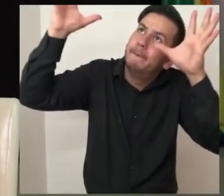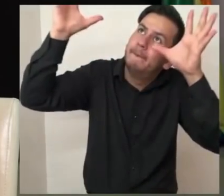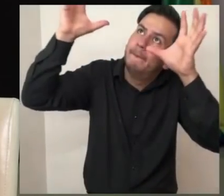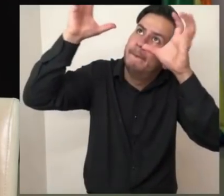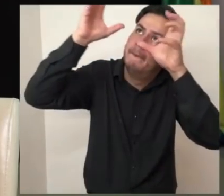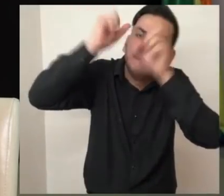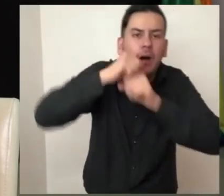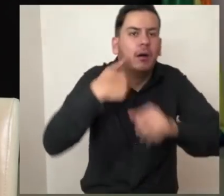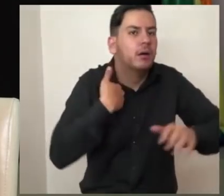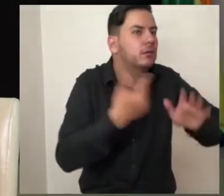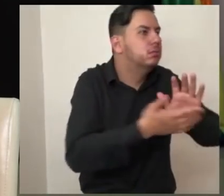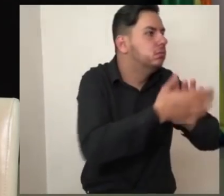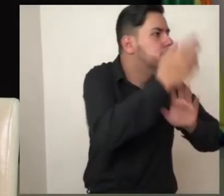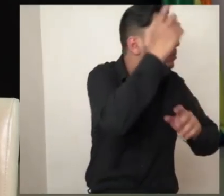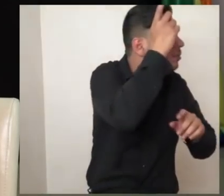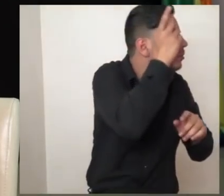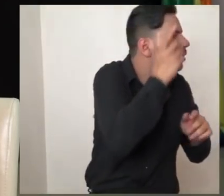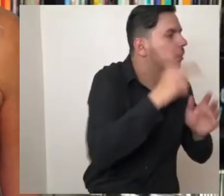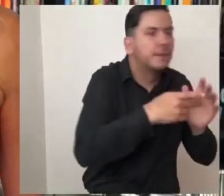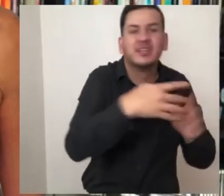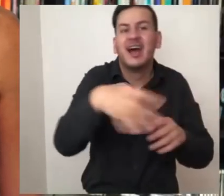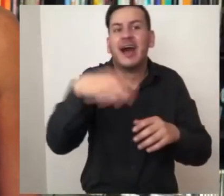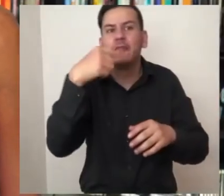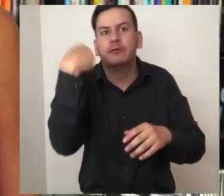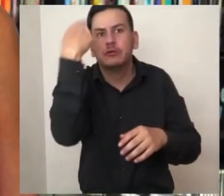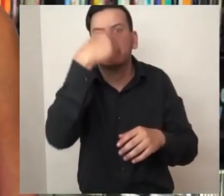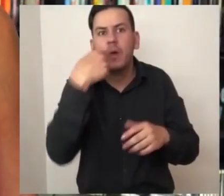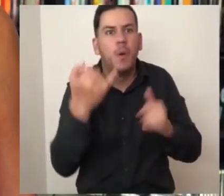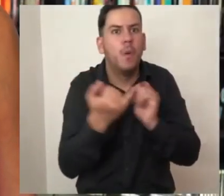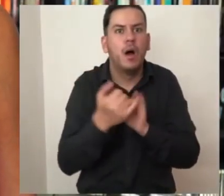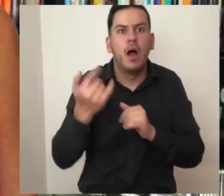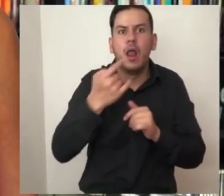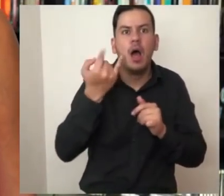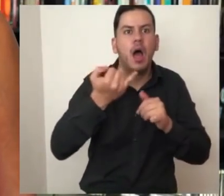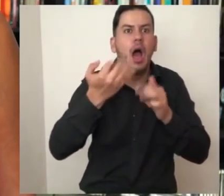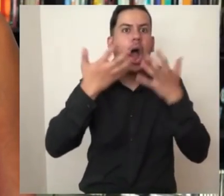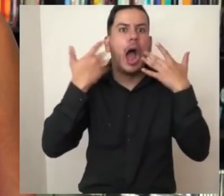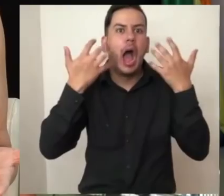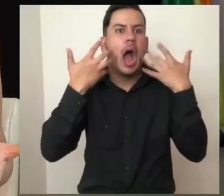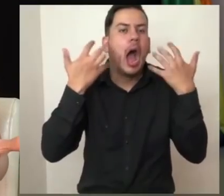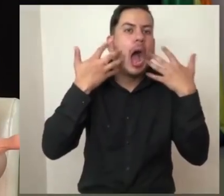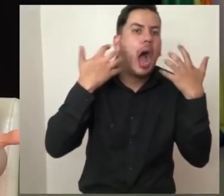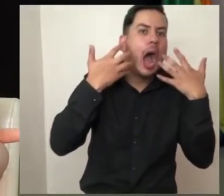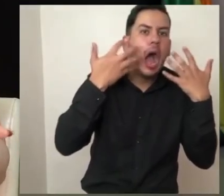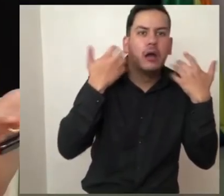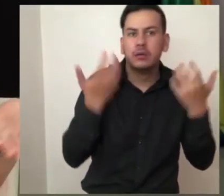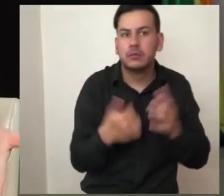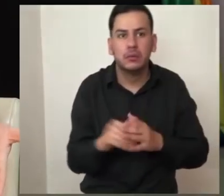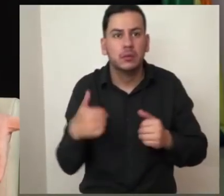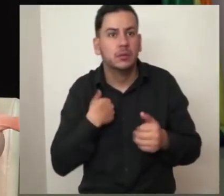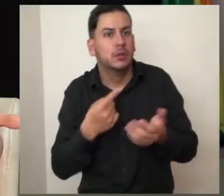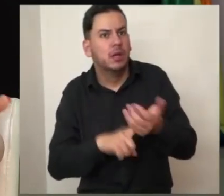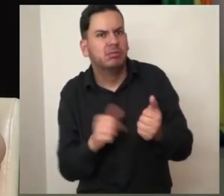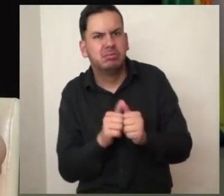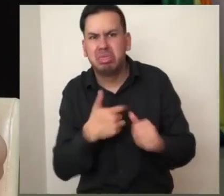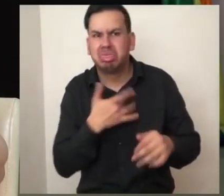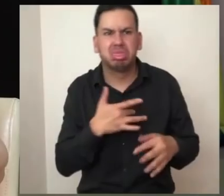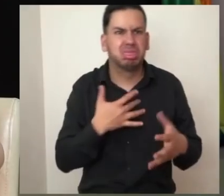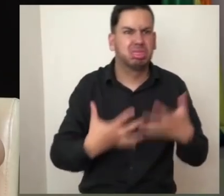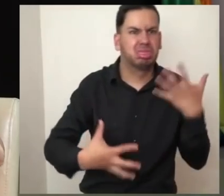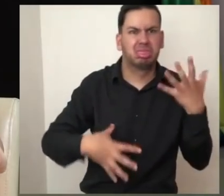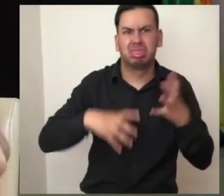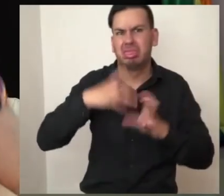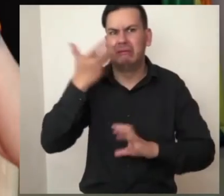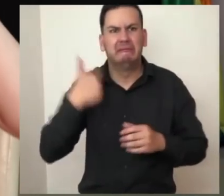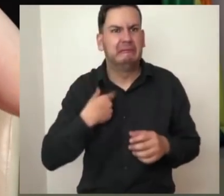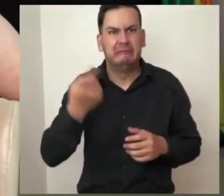a dormir. Ojalá pudiendo dormir otras 14 horas. Los gatos me hacen mucho sentido. Ahora creo que mi momento de paz con el desorden temporal es cuando me doy cuenta